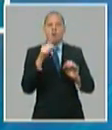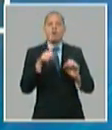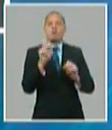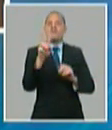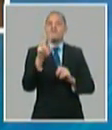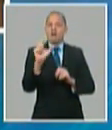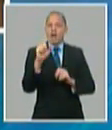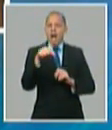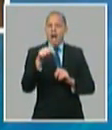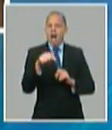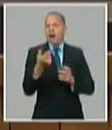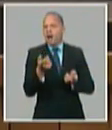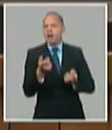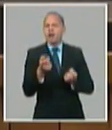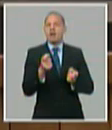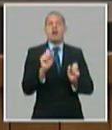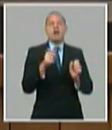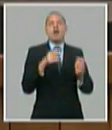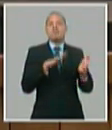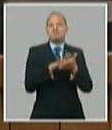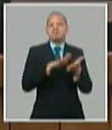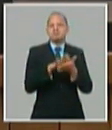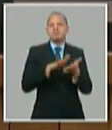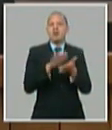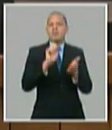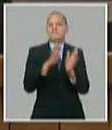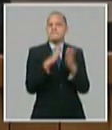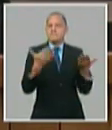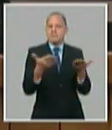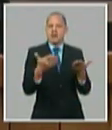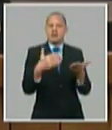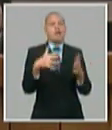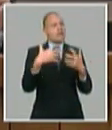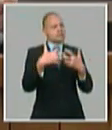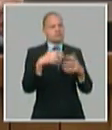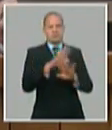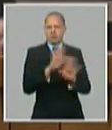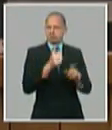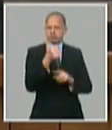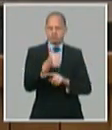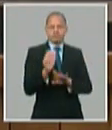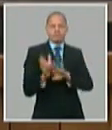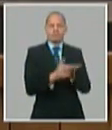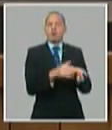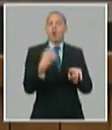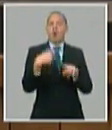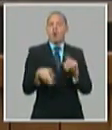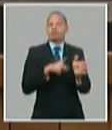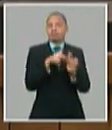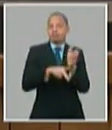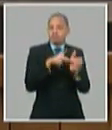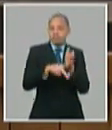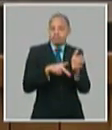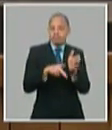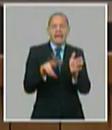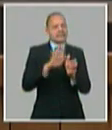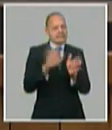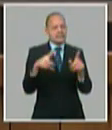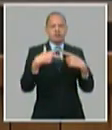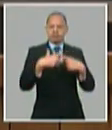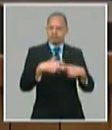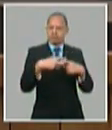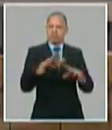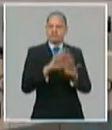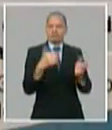la reparación capital de 67 equipos ferroviarios la rehabitación del bloque